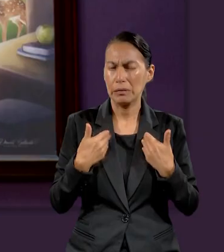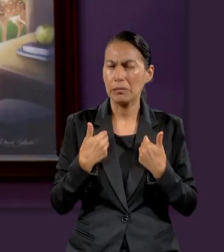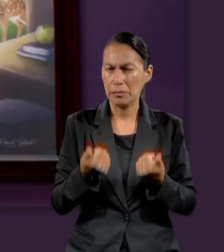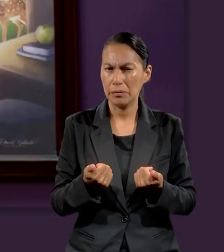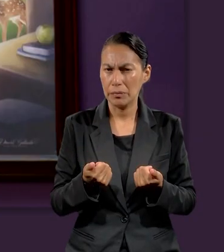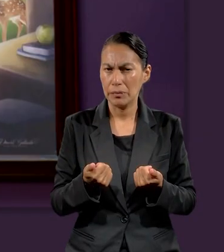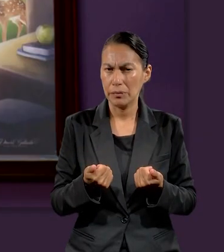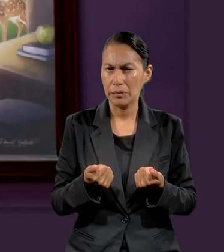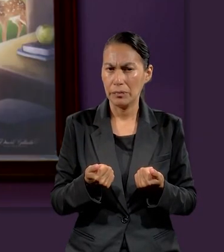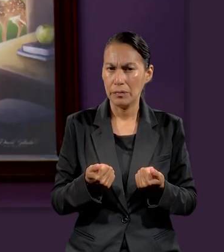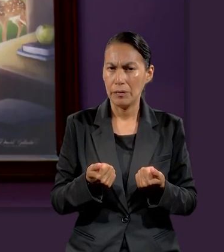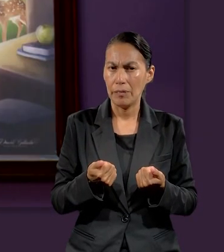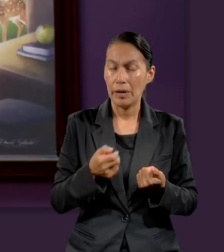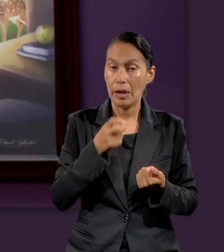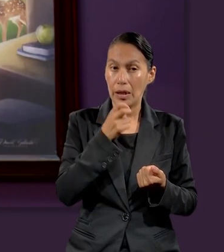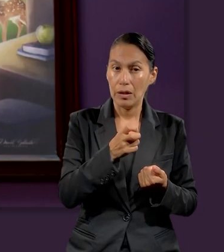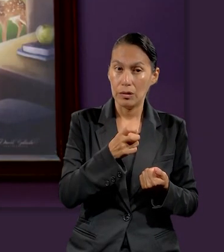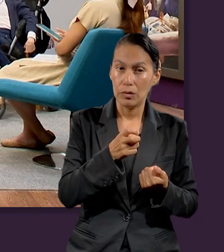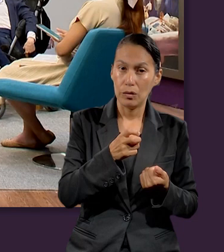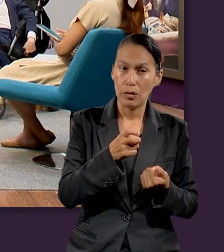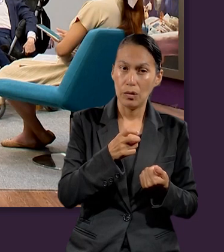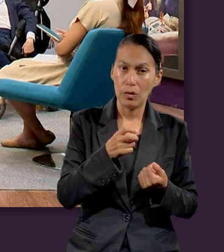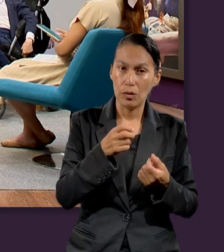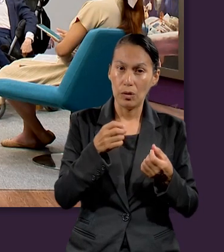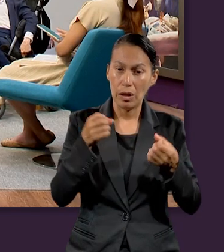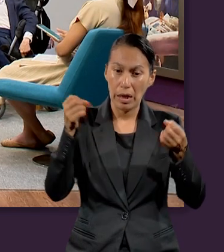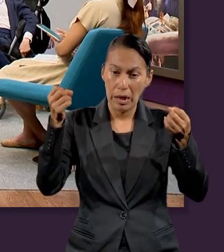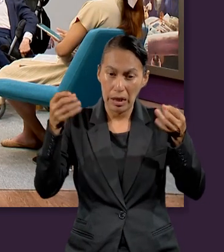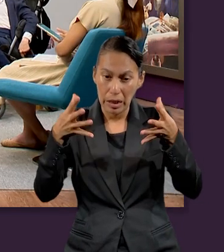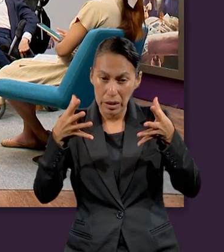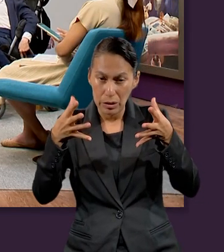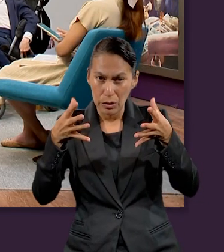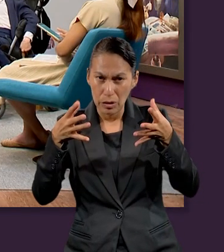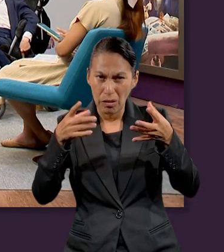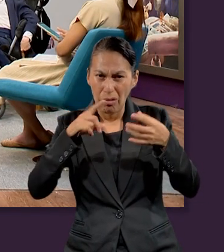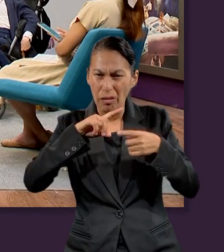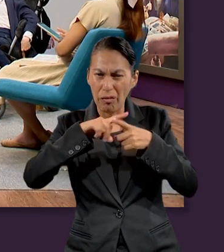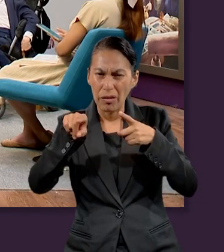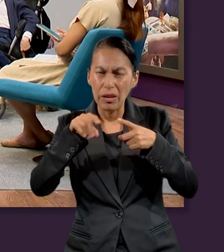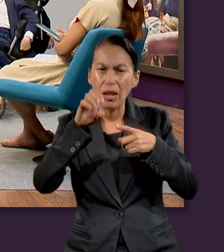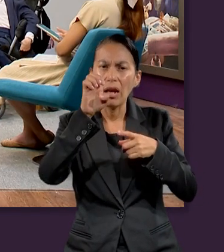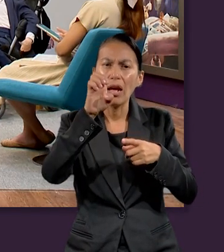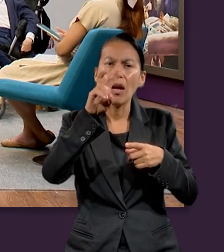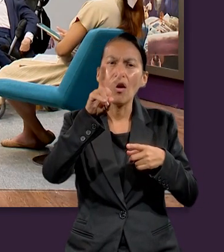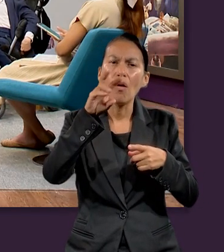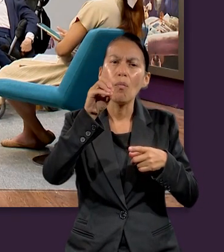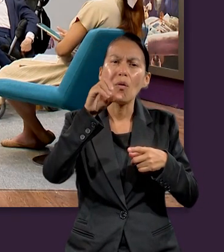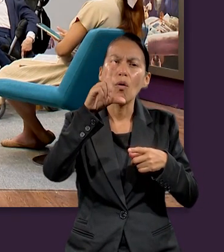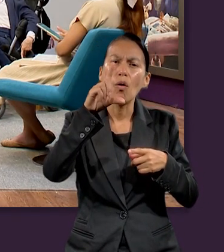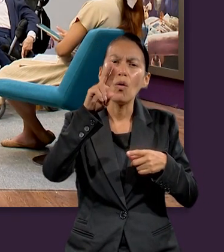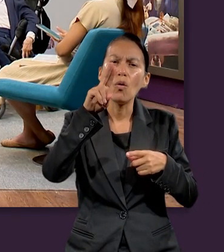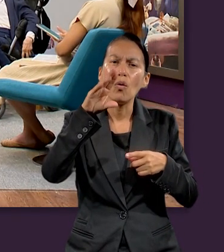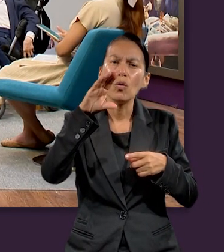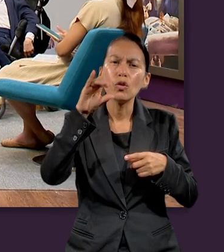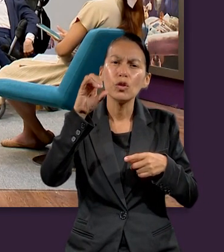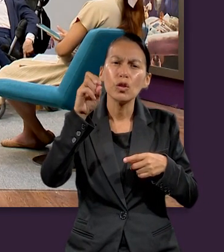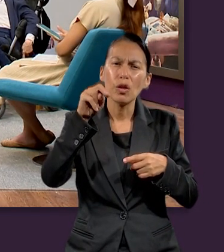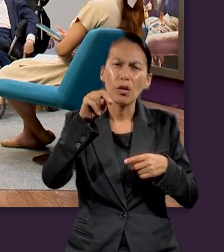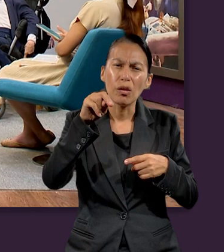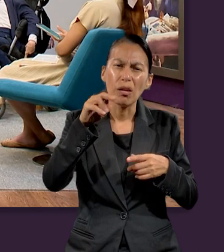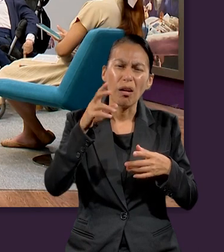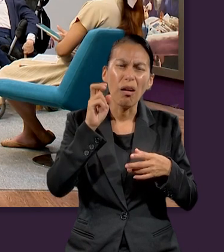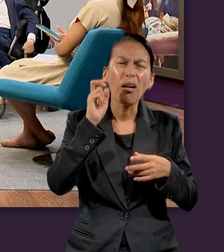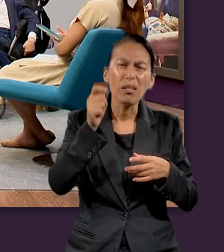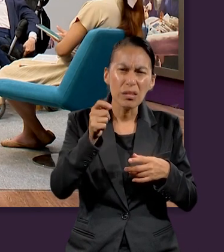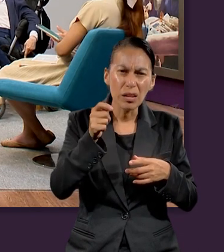Y lo captamos como que ese engaño tiene que ver con la evolución. Los evolucionistas dicen, sí, está bien, Dios es el